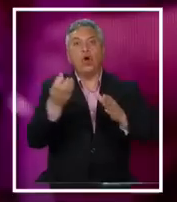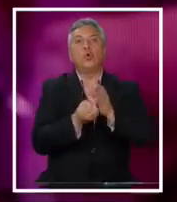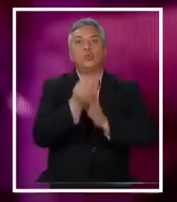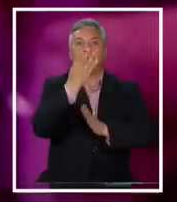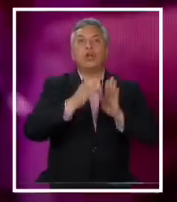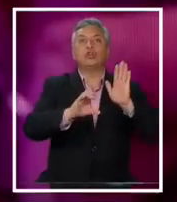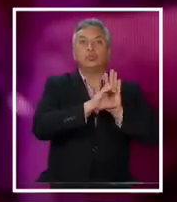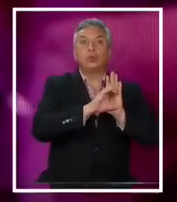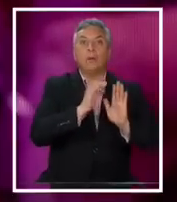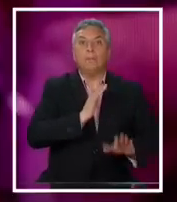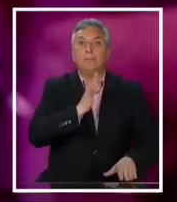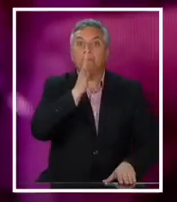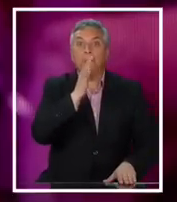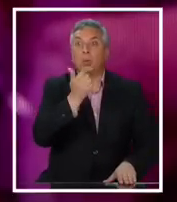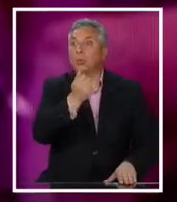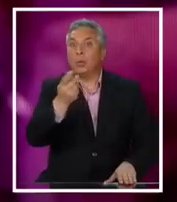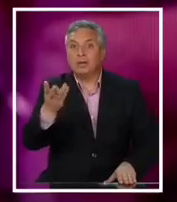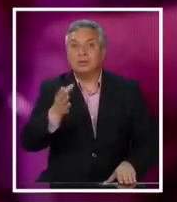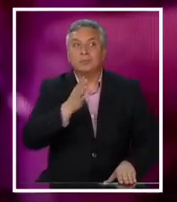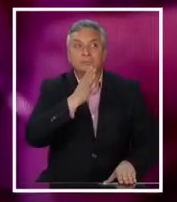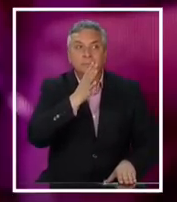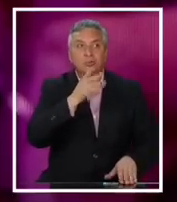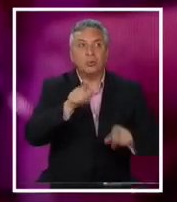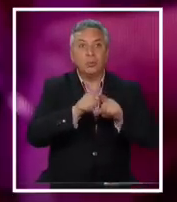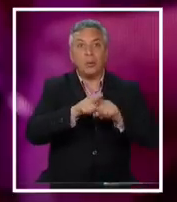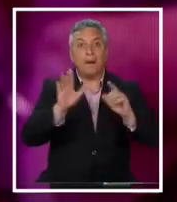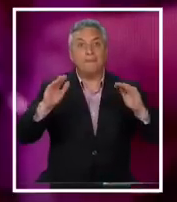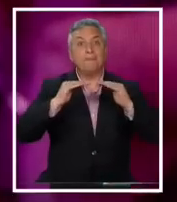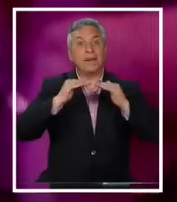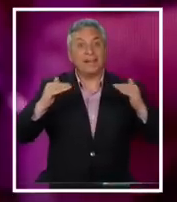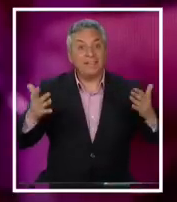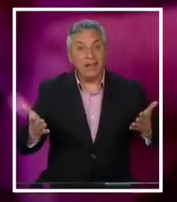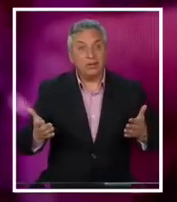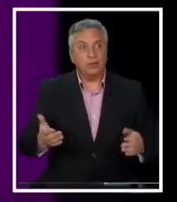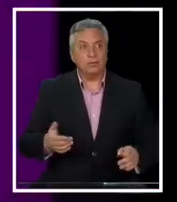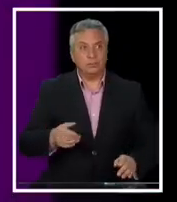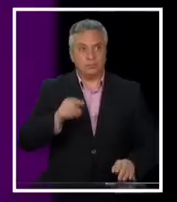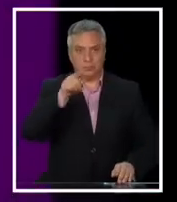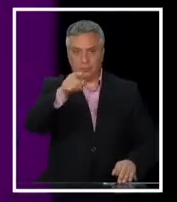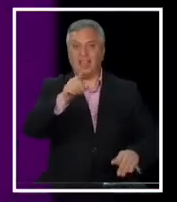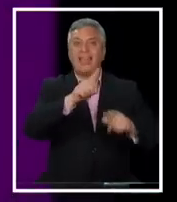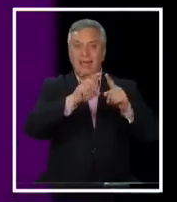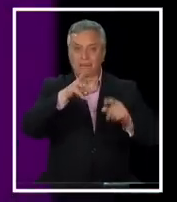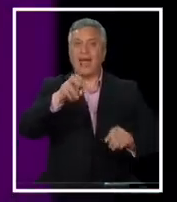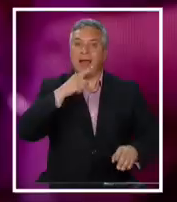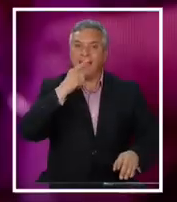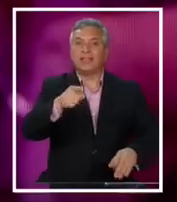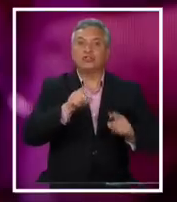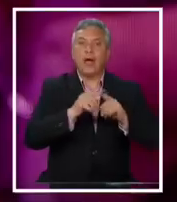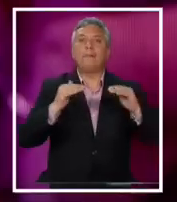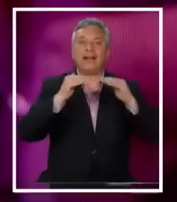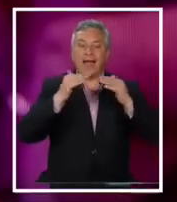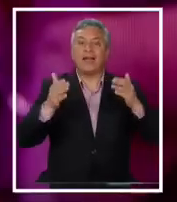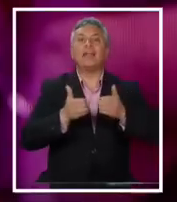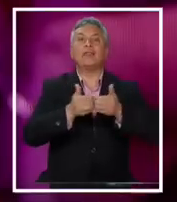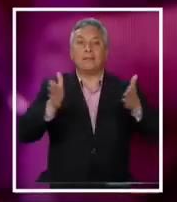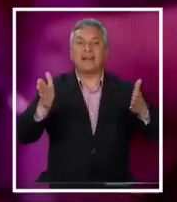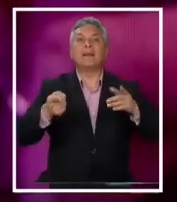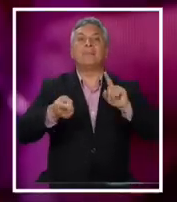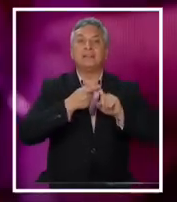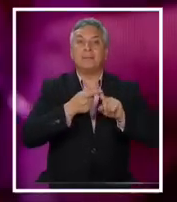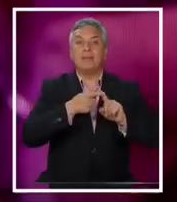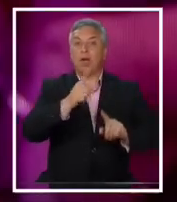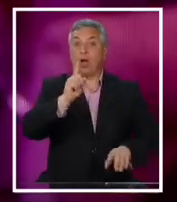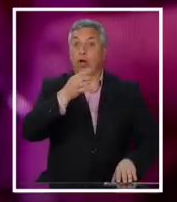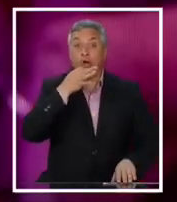constitución que no sabemos con cuánto que va a ser paritaria. de una nueva convención en ese evento. Mira, Jimena, por ejemplo, dijo paritaria, democrática, participativa.